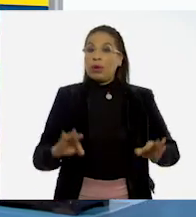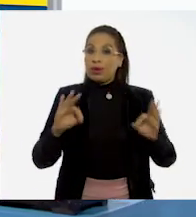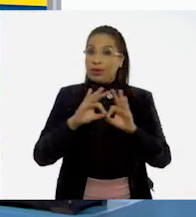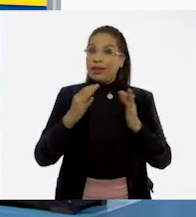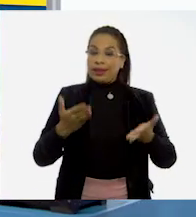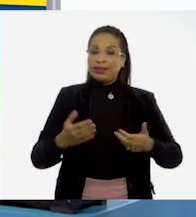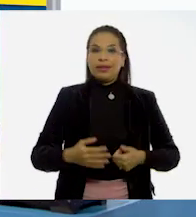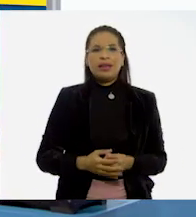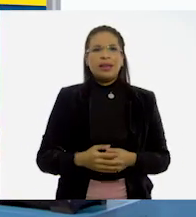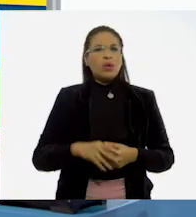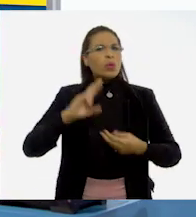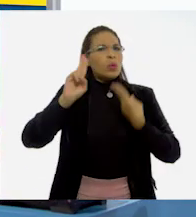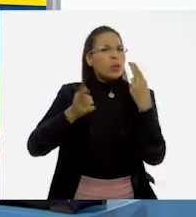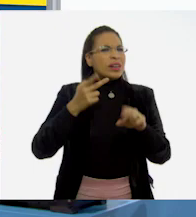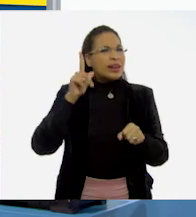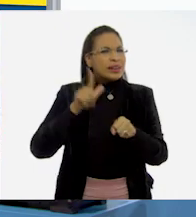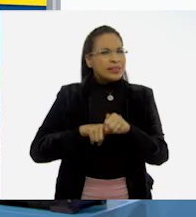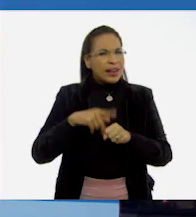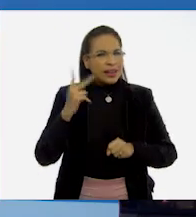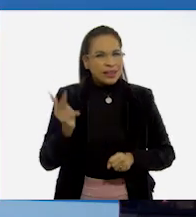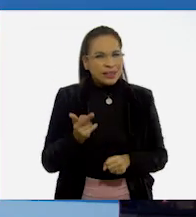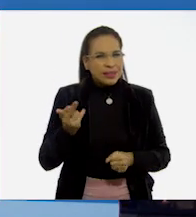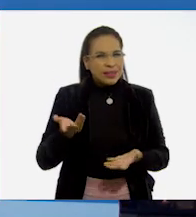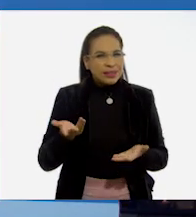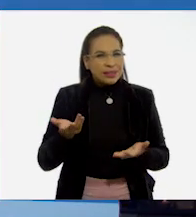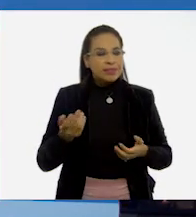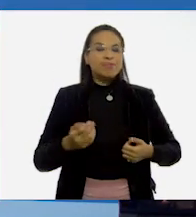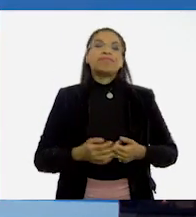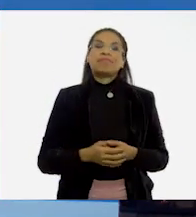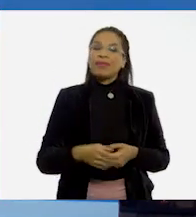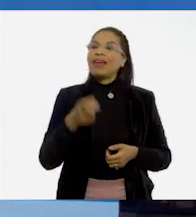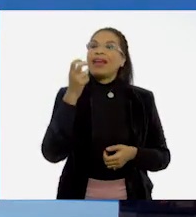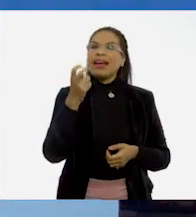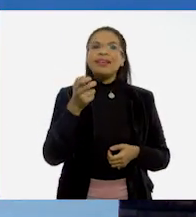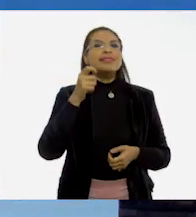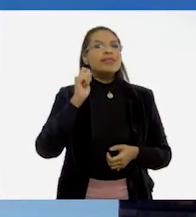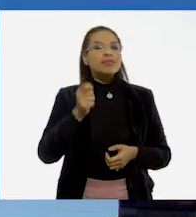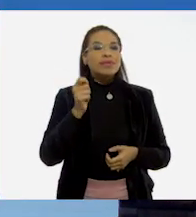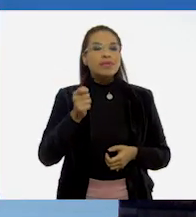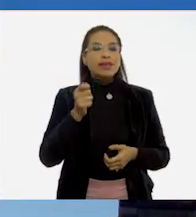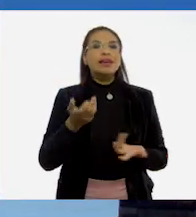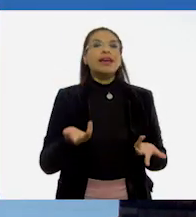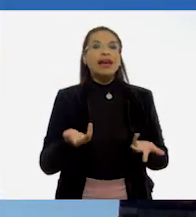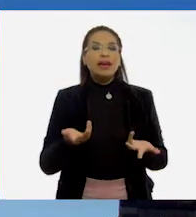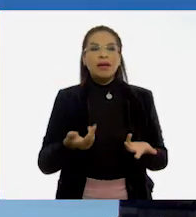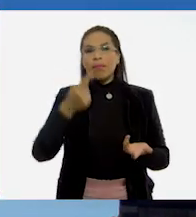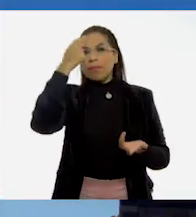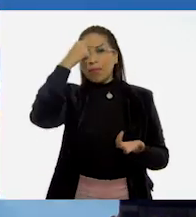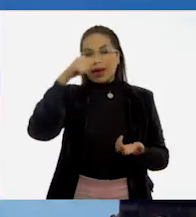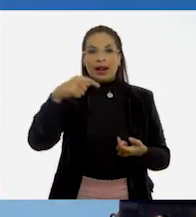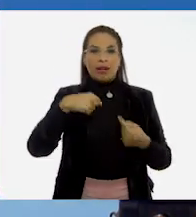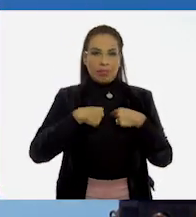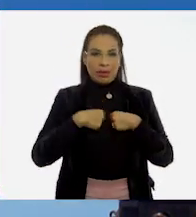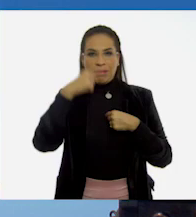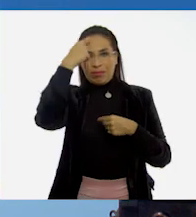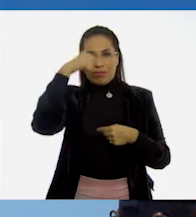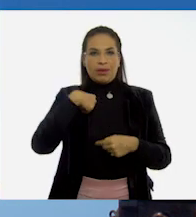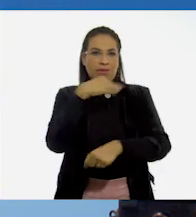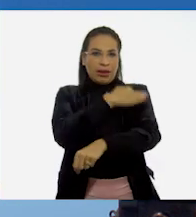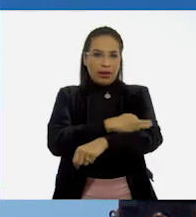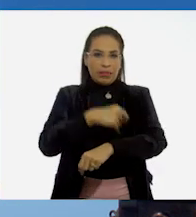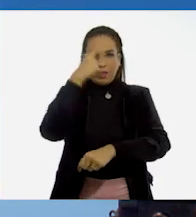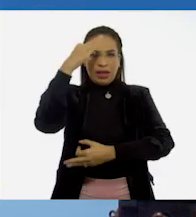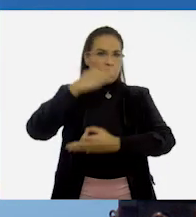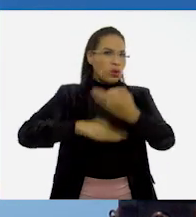¿verdad? ¿Universales? ¿Eso significa que son para mí, para mi familia,